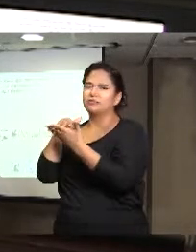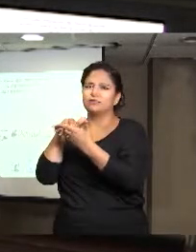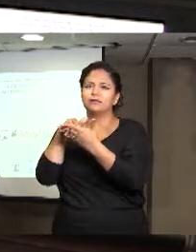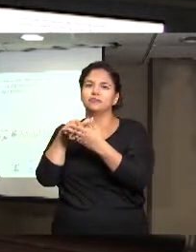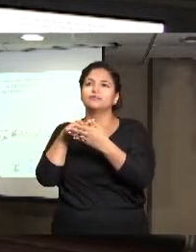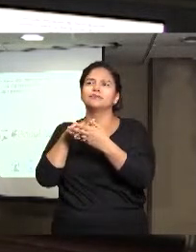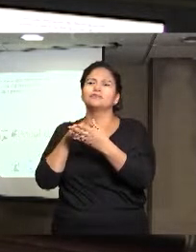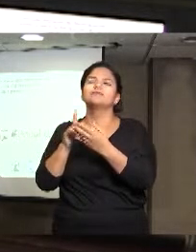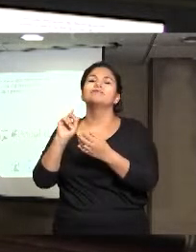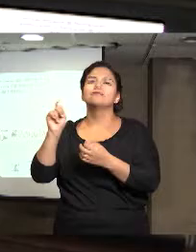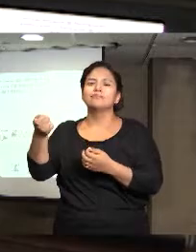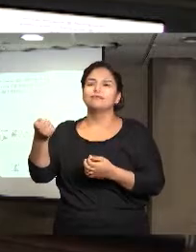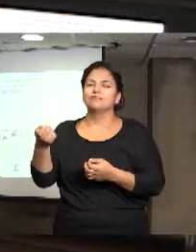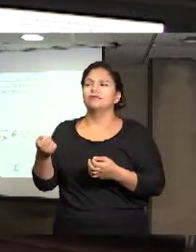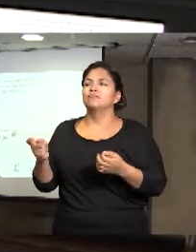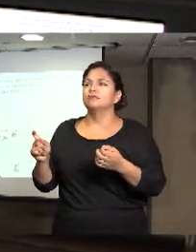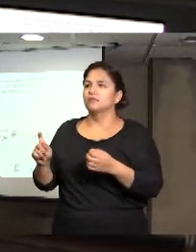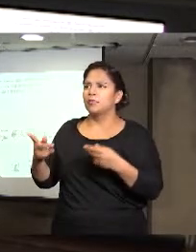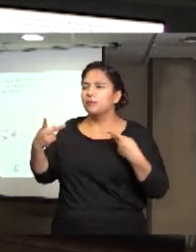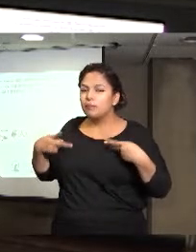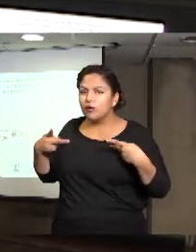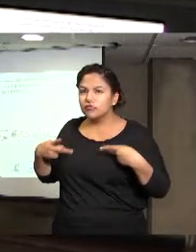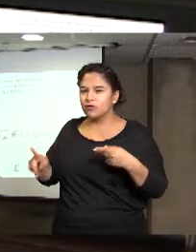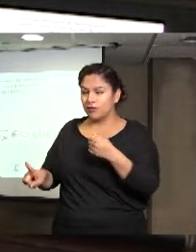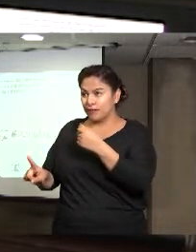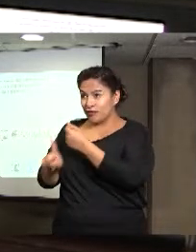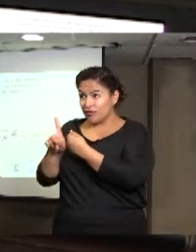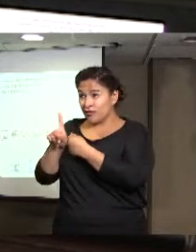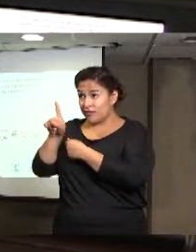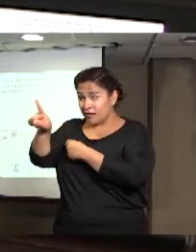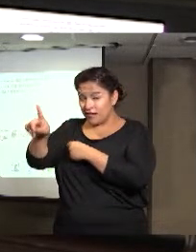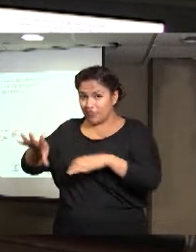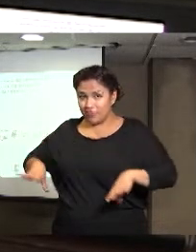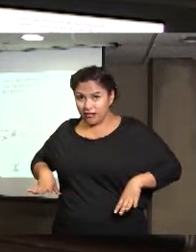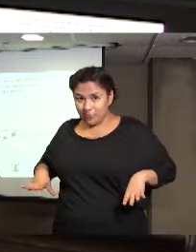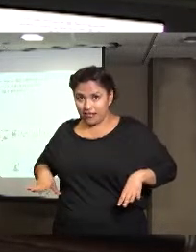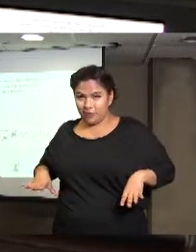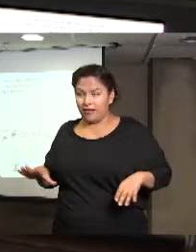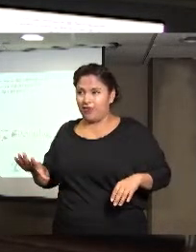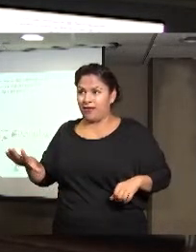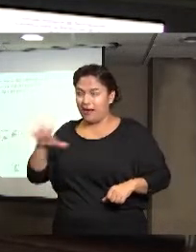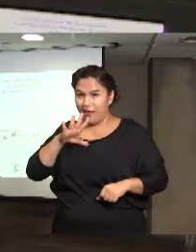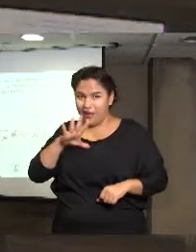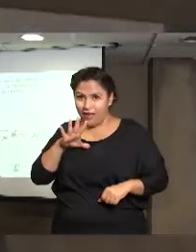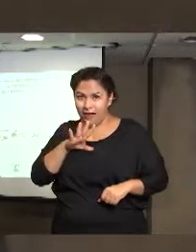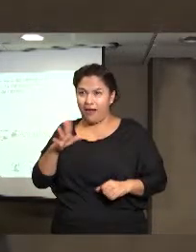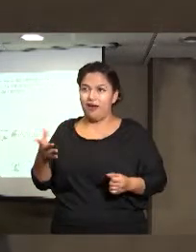identificación de víctimas. Es decir, existe verdaderamente una…